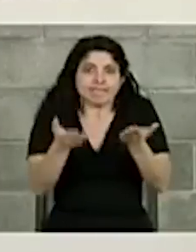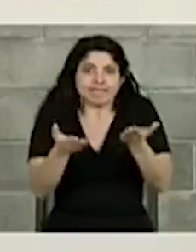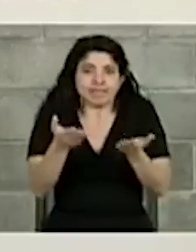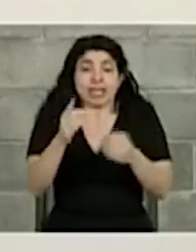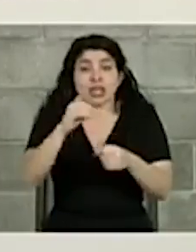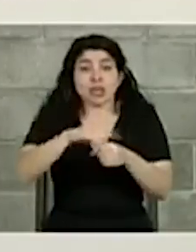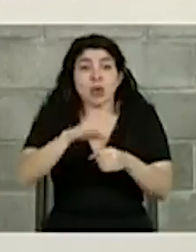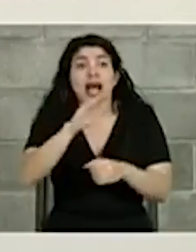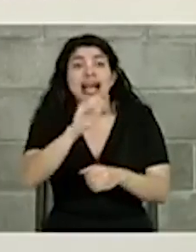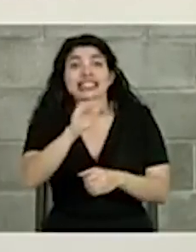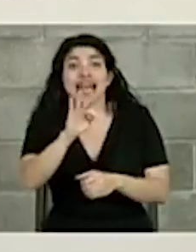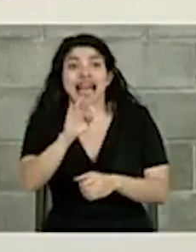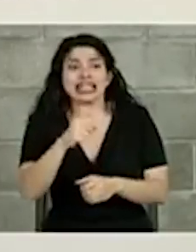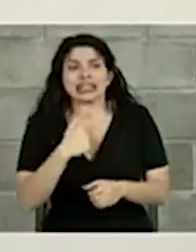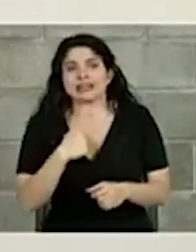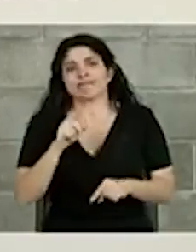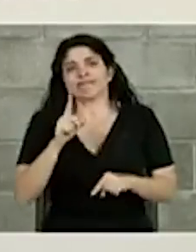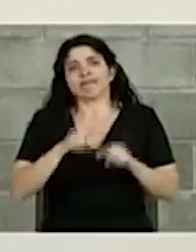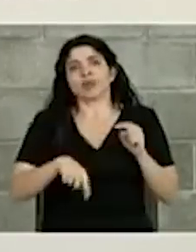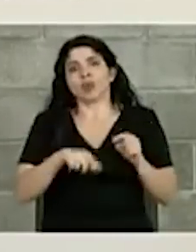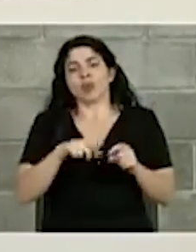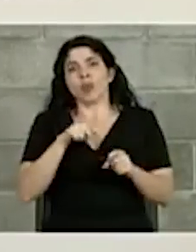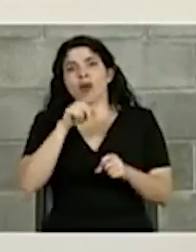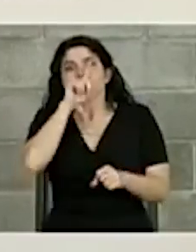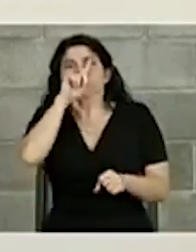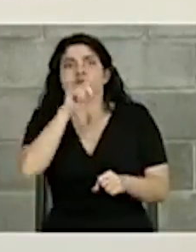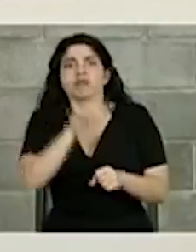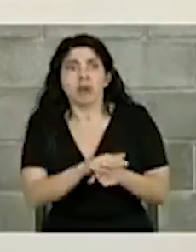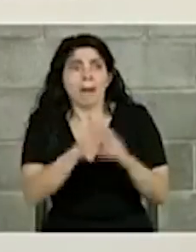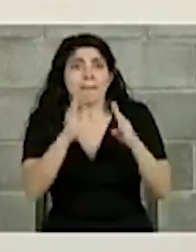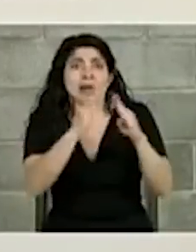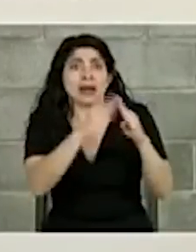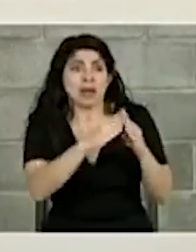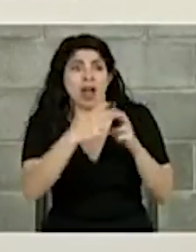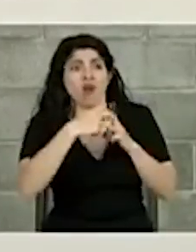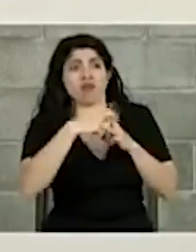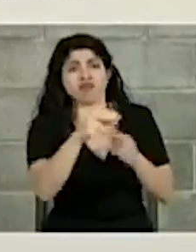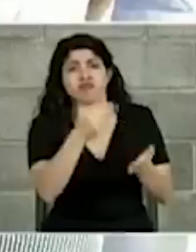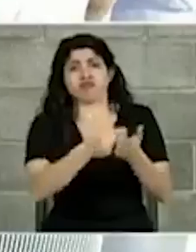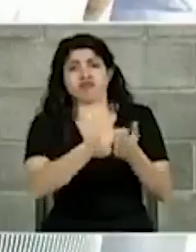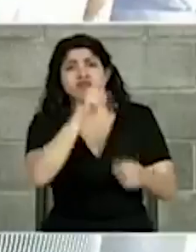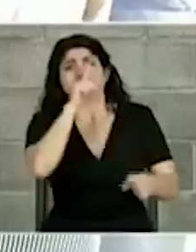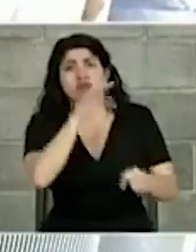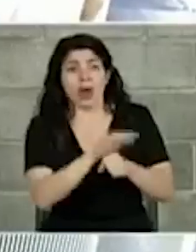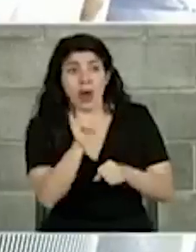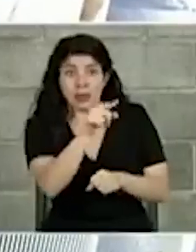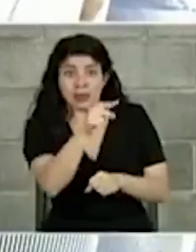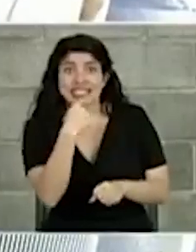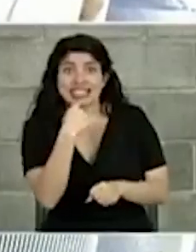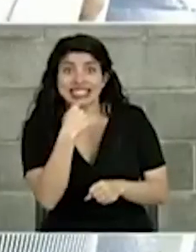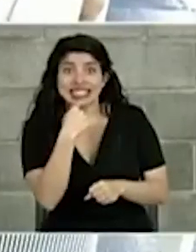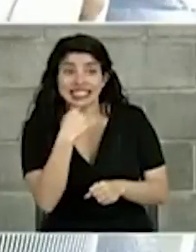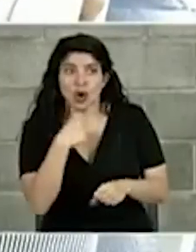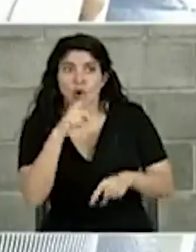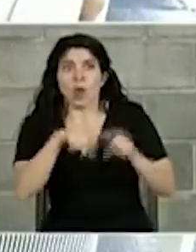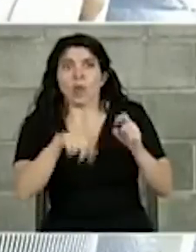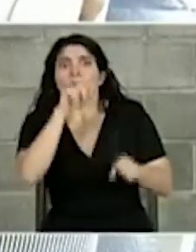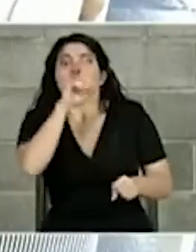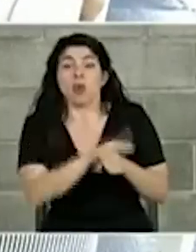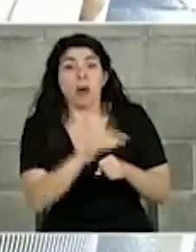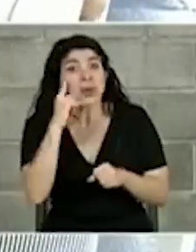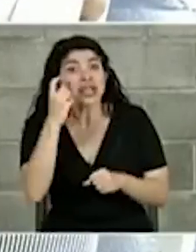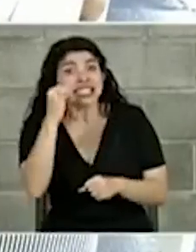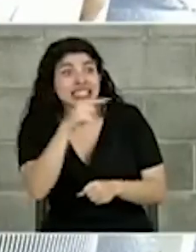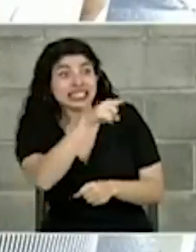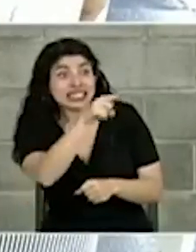diputado Cascante yo no puedo garantizar esas viviendas esas transferencias a como usted lo plantea ¿por qué? porque si